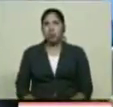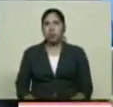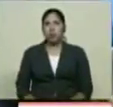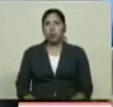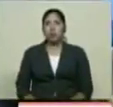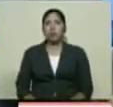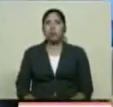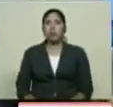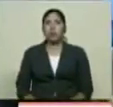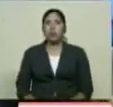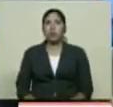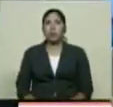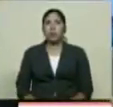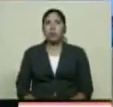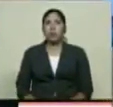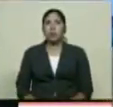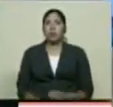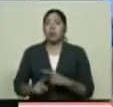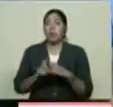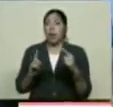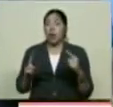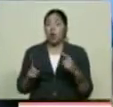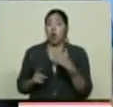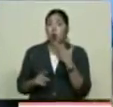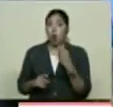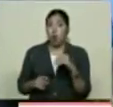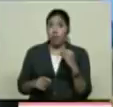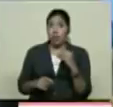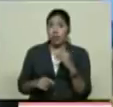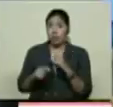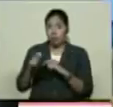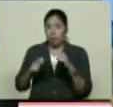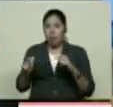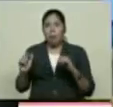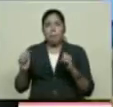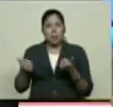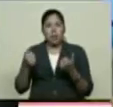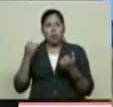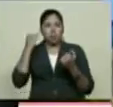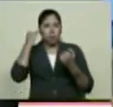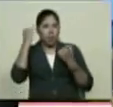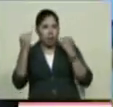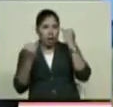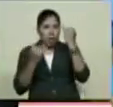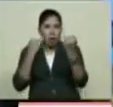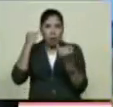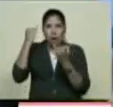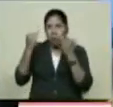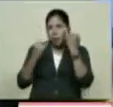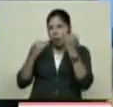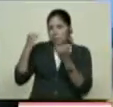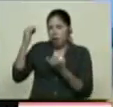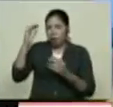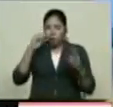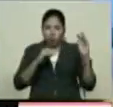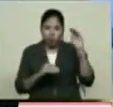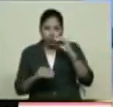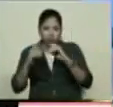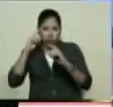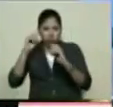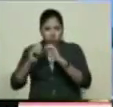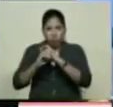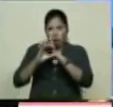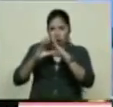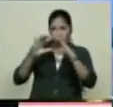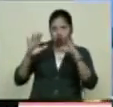momento Bueno, comenzaron a surgir ideas De crear el grupo de rescate de la